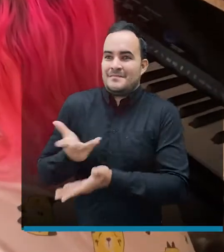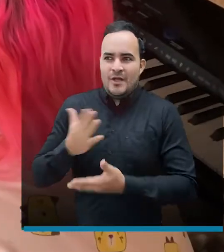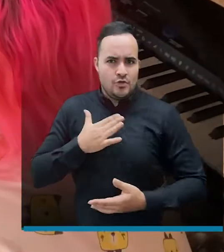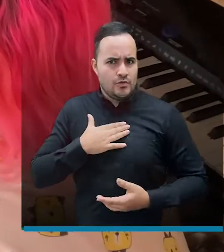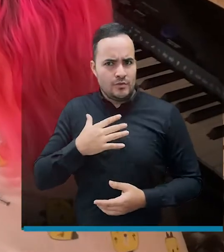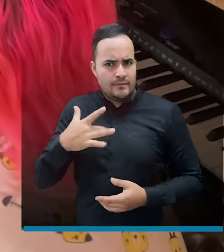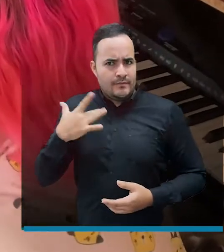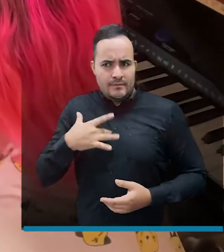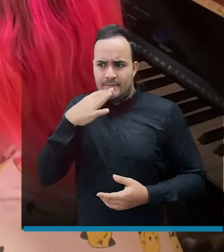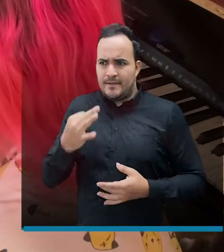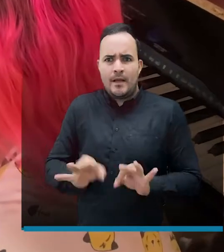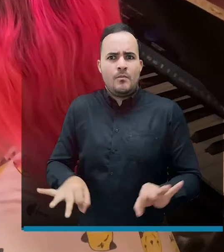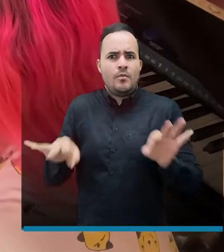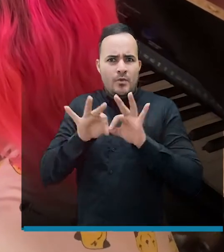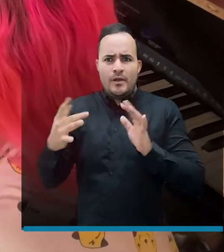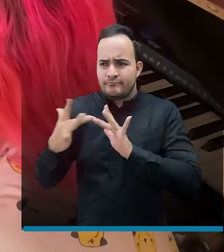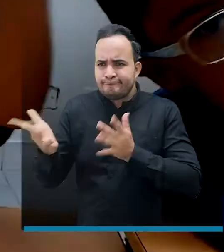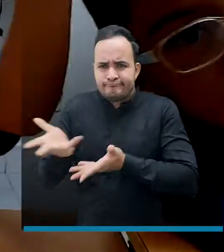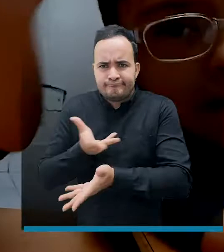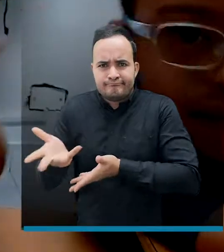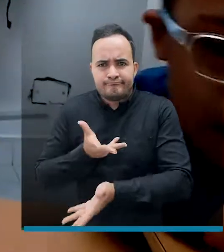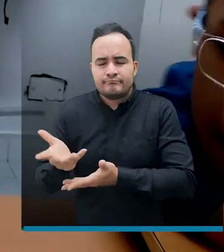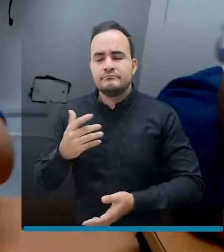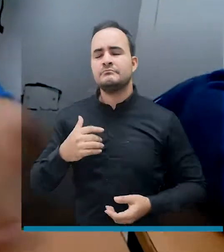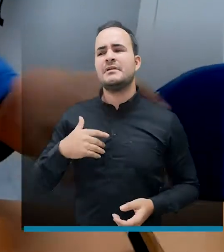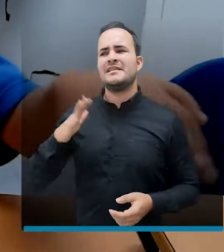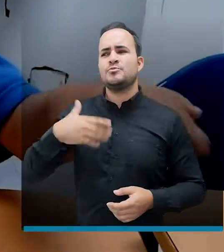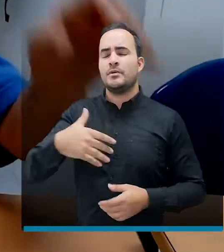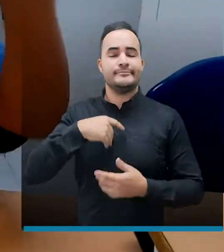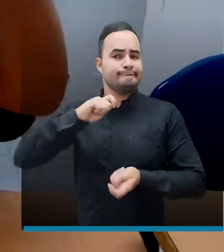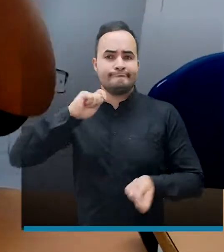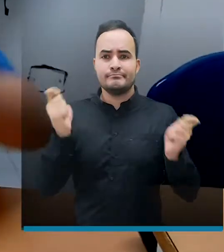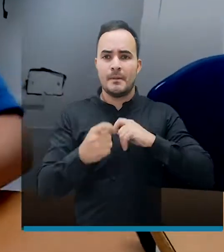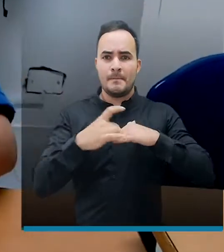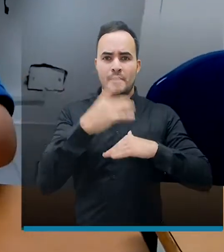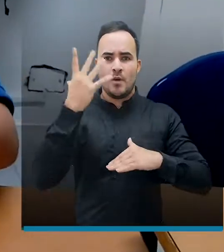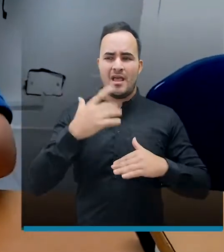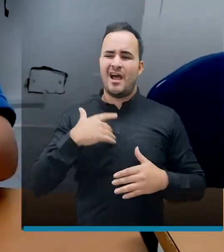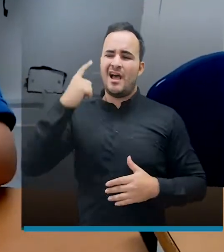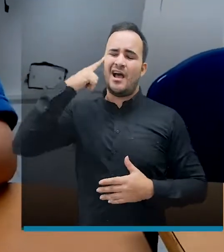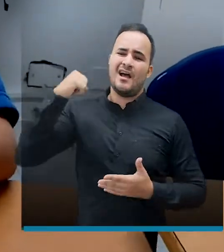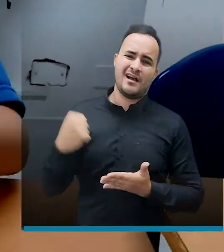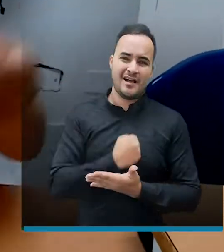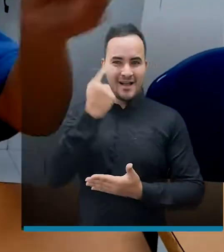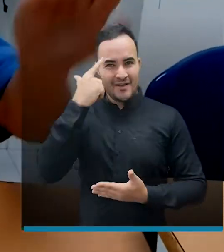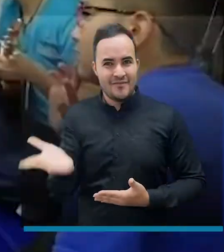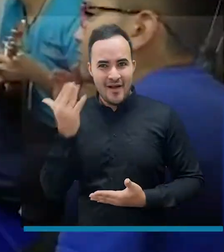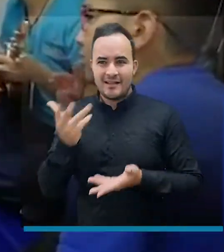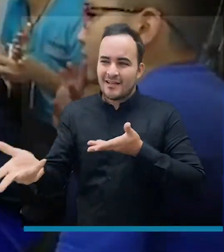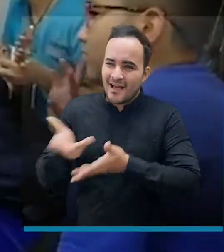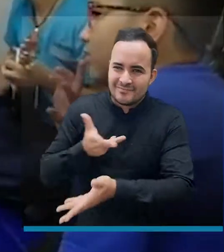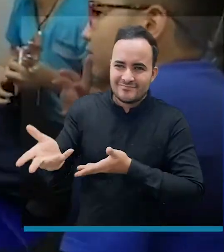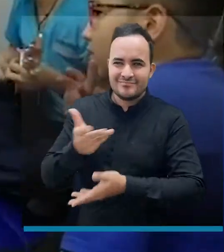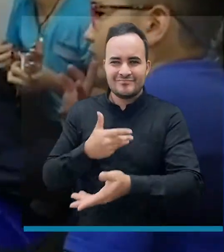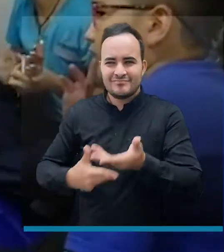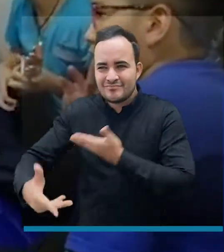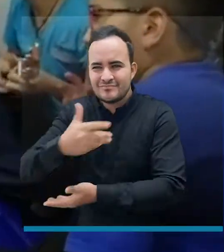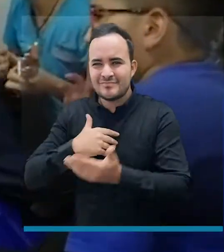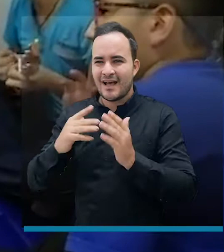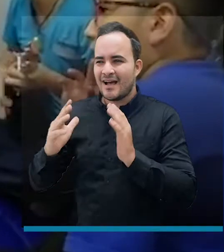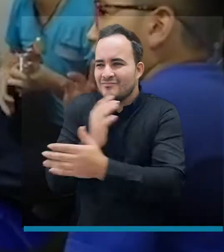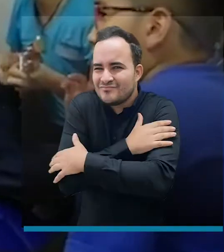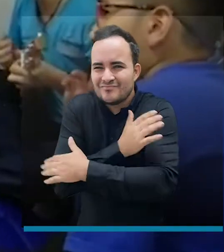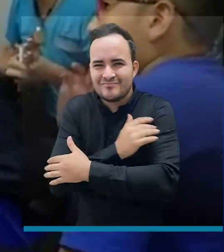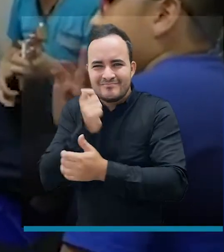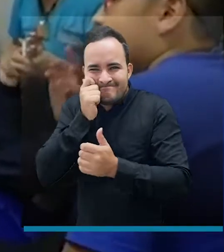personas es muy importante para mí. Entonces al principio sí fue como un duelo de perder casi a los chicos, de poderlos tocar, abrazar.